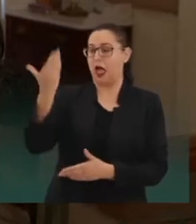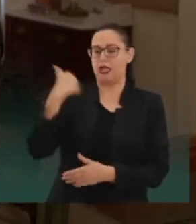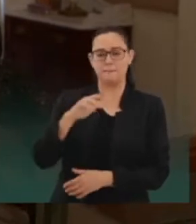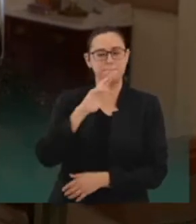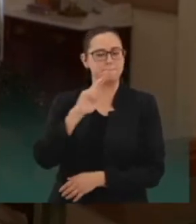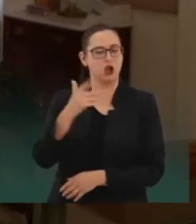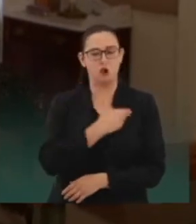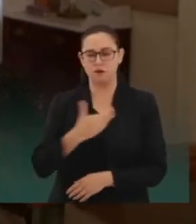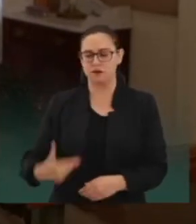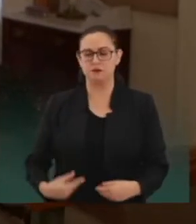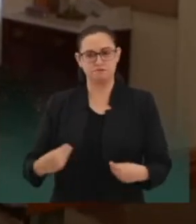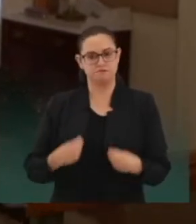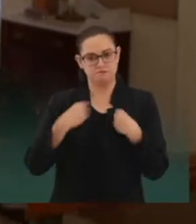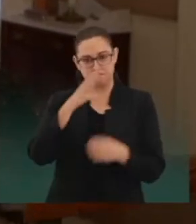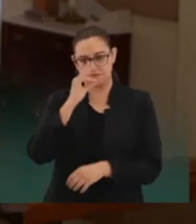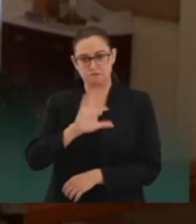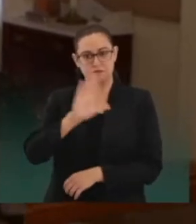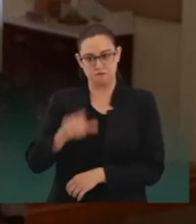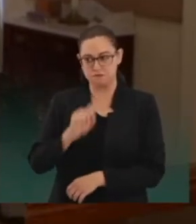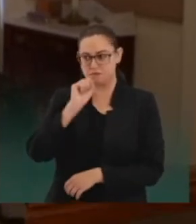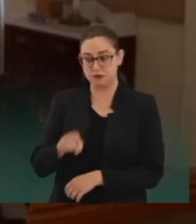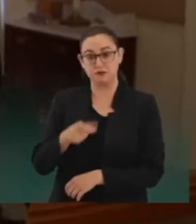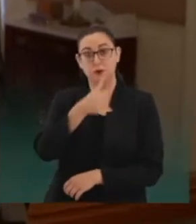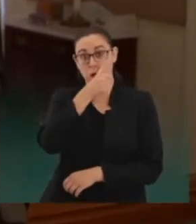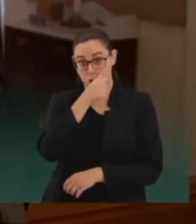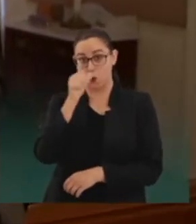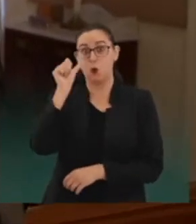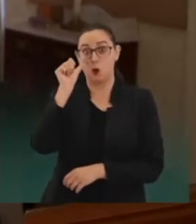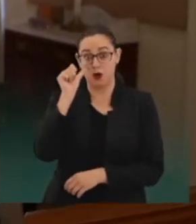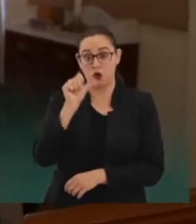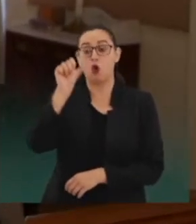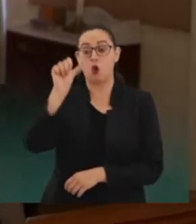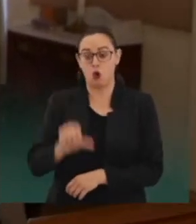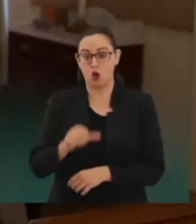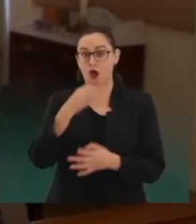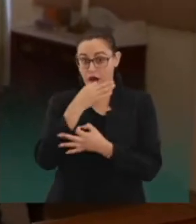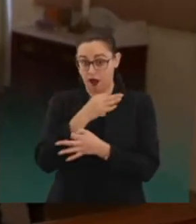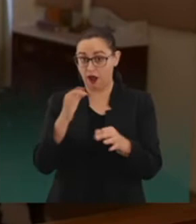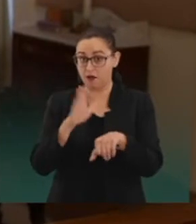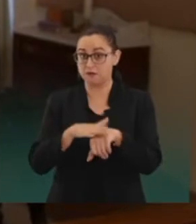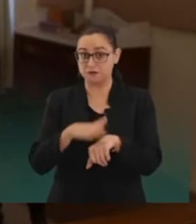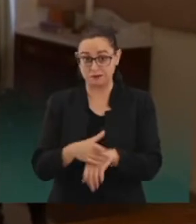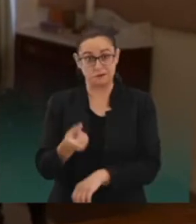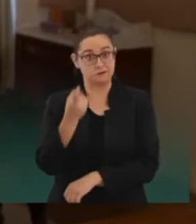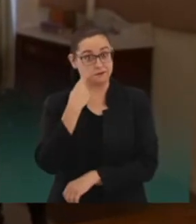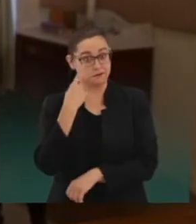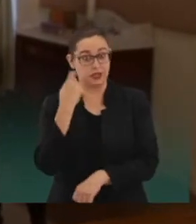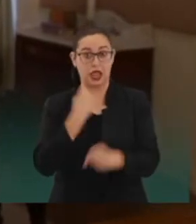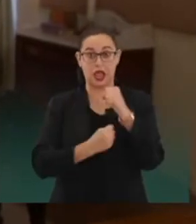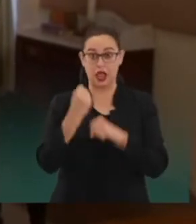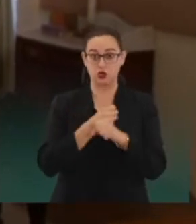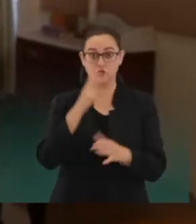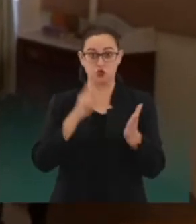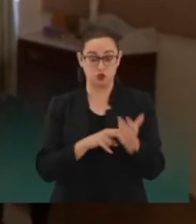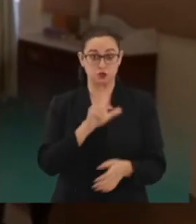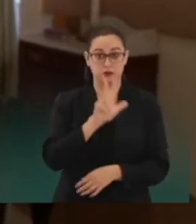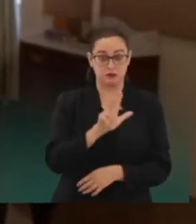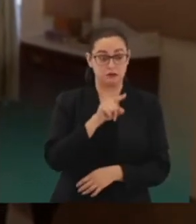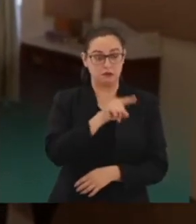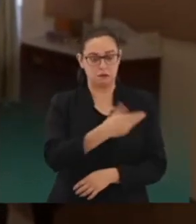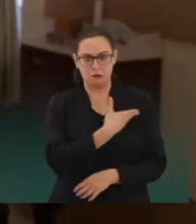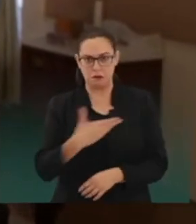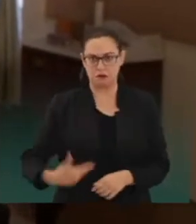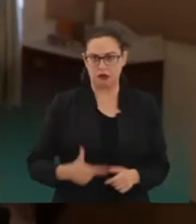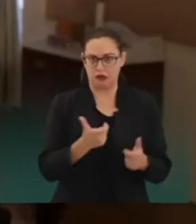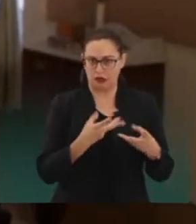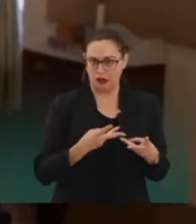murió el mejor presidente de México, Benito Juárez García, informó que en 2018 la